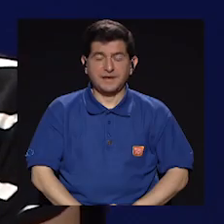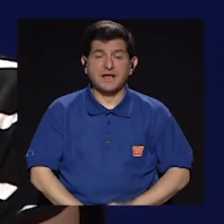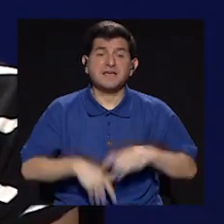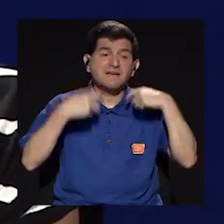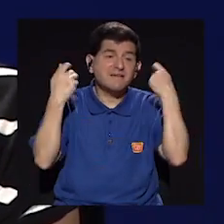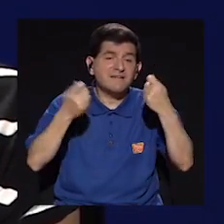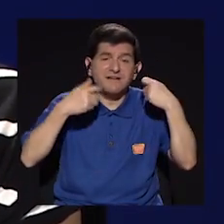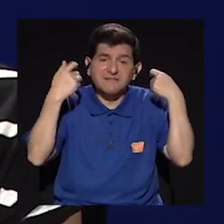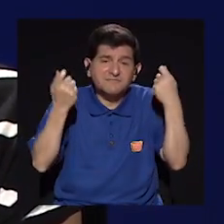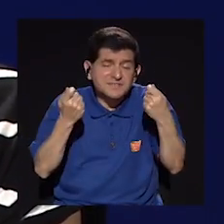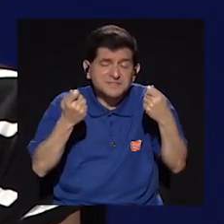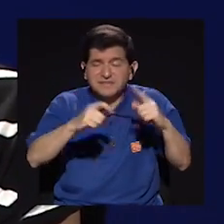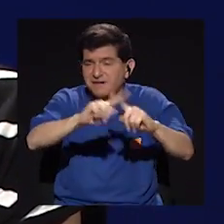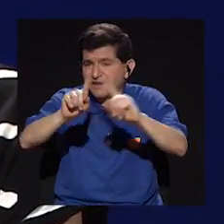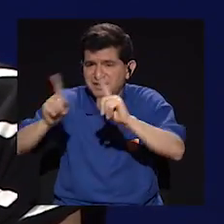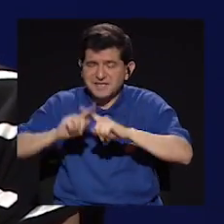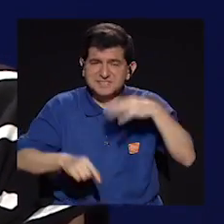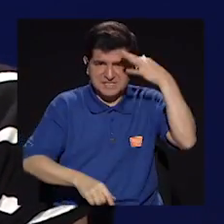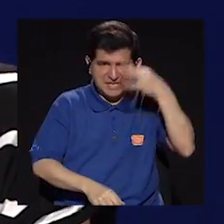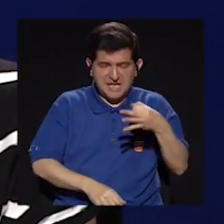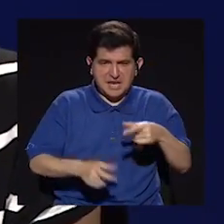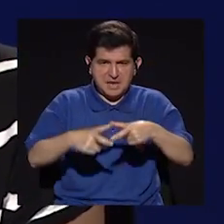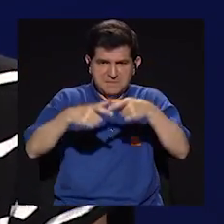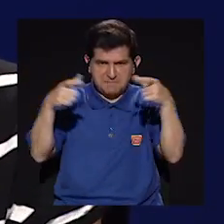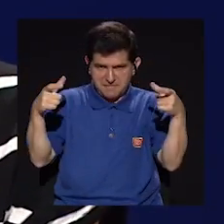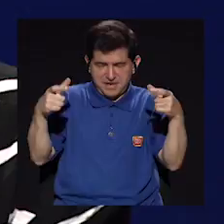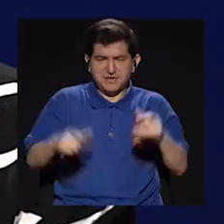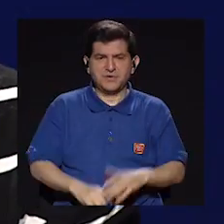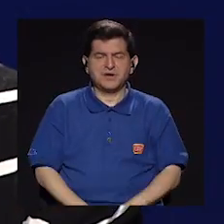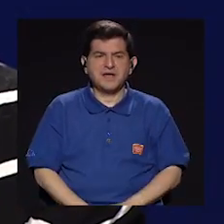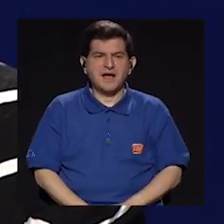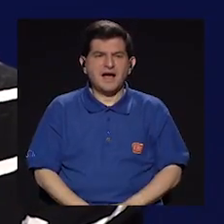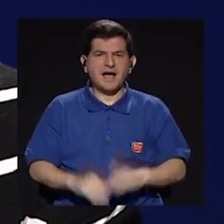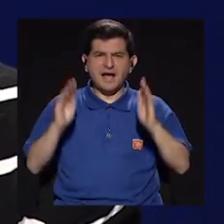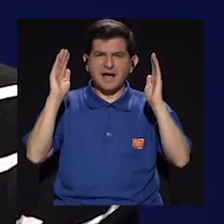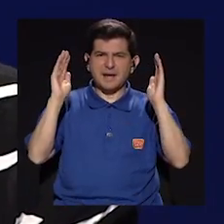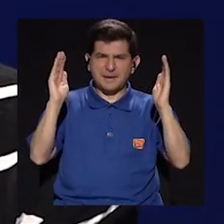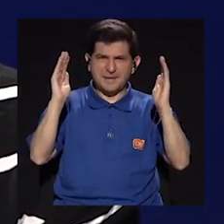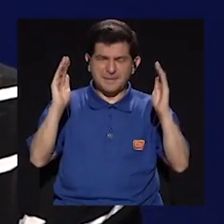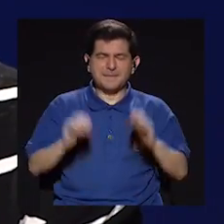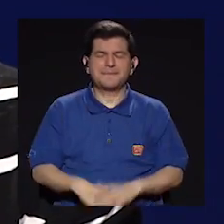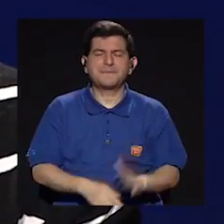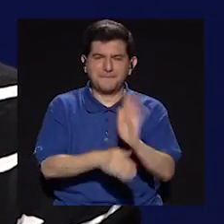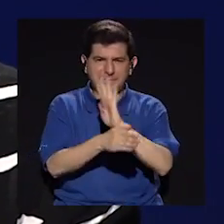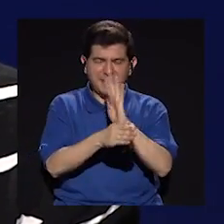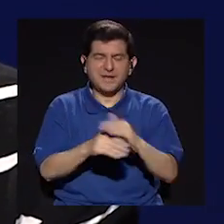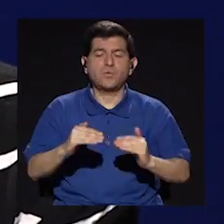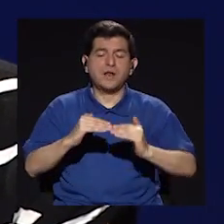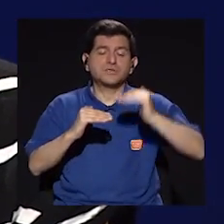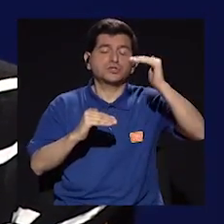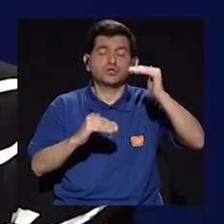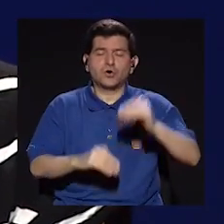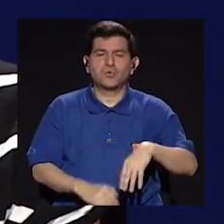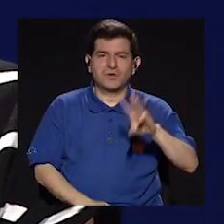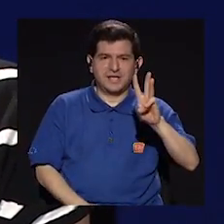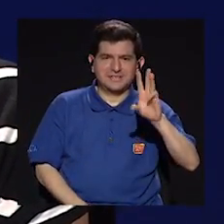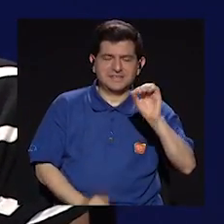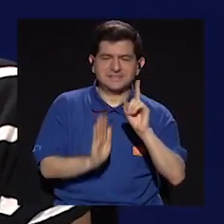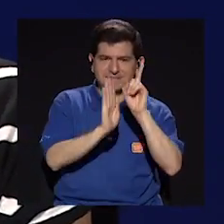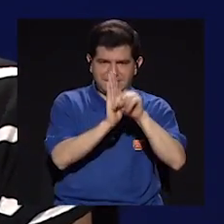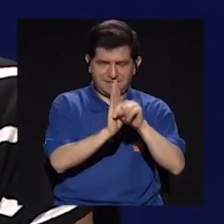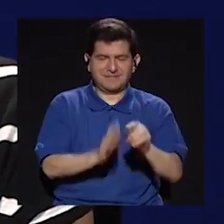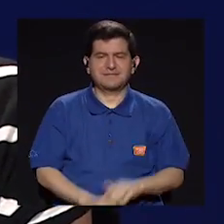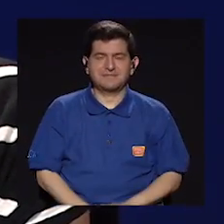muchos festivales consideran, la mayoría de festivales consideran el algometraje más de 60 minutos. Entonces,